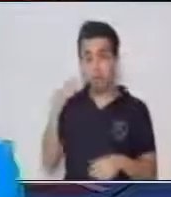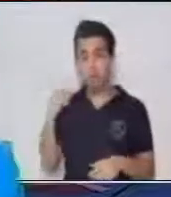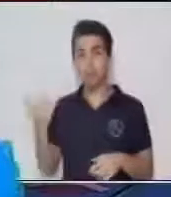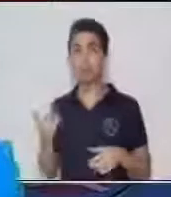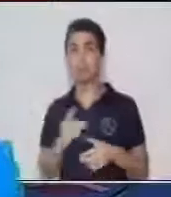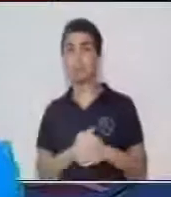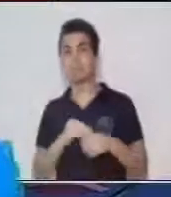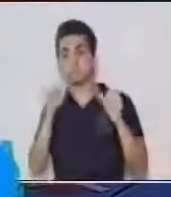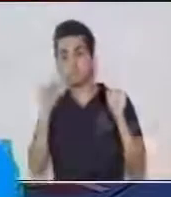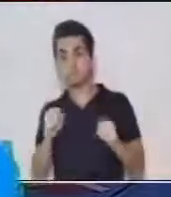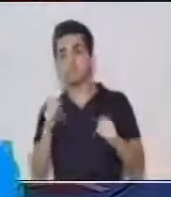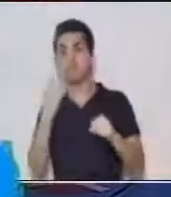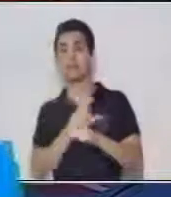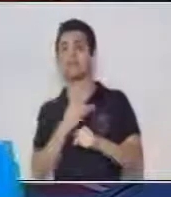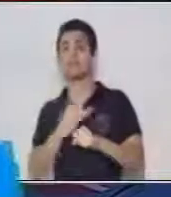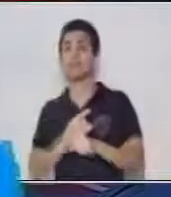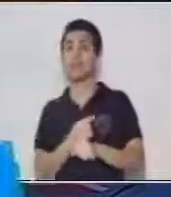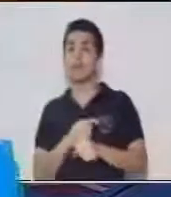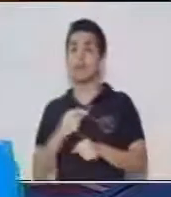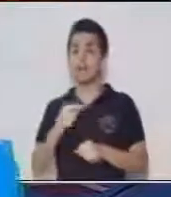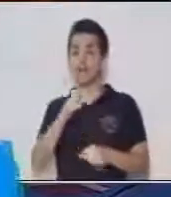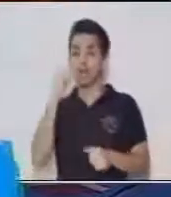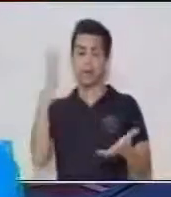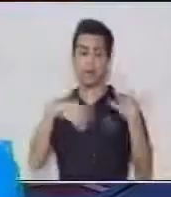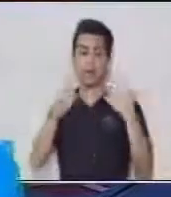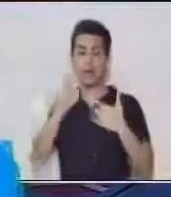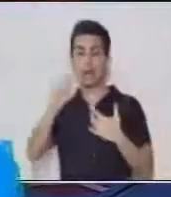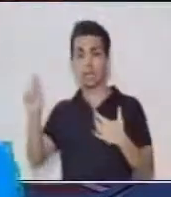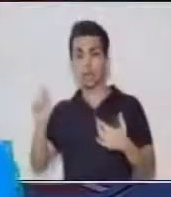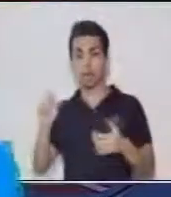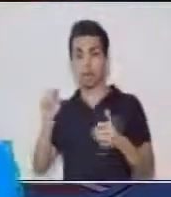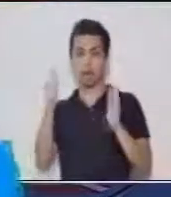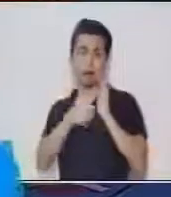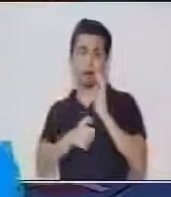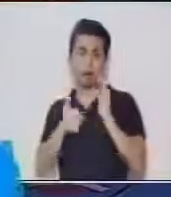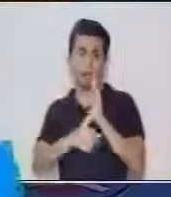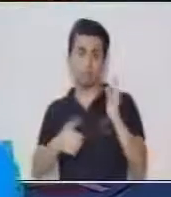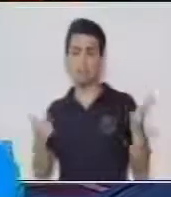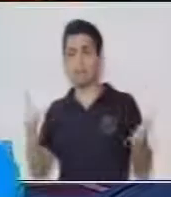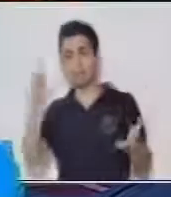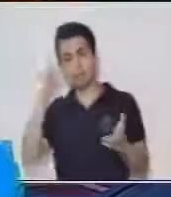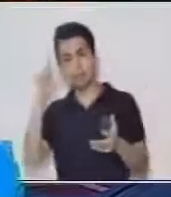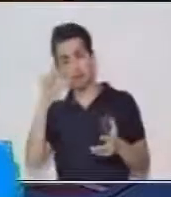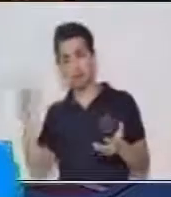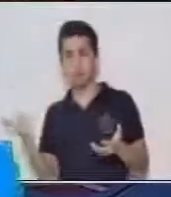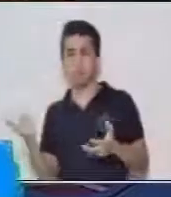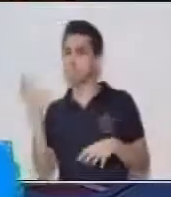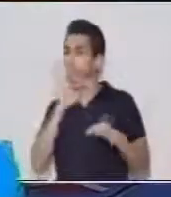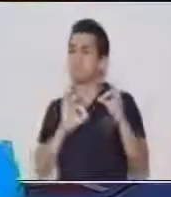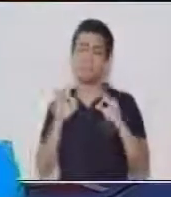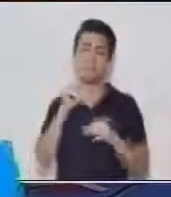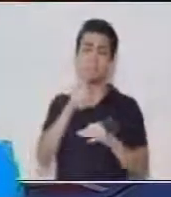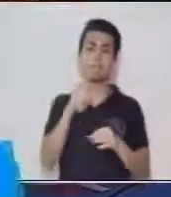puede utilizar un trayón color anaranjado, un color amarillo o un color que